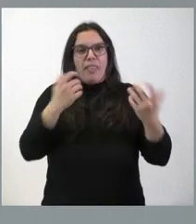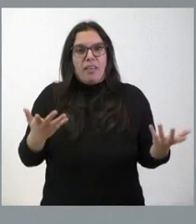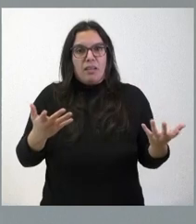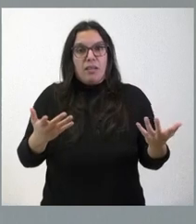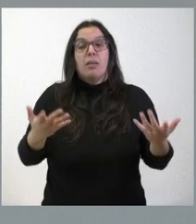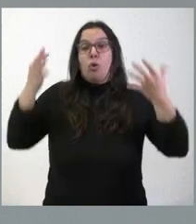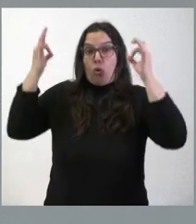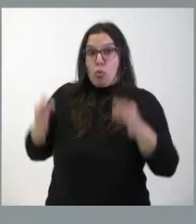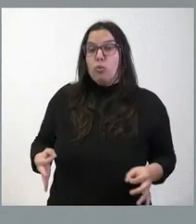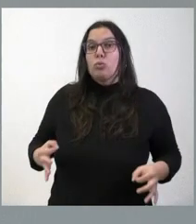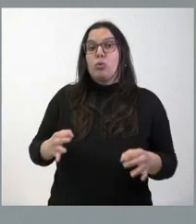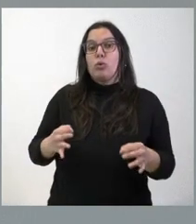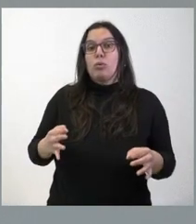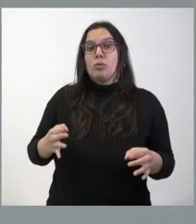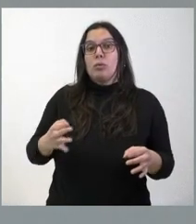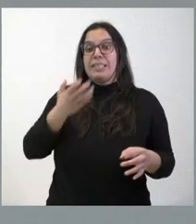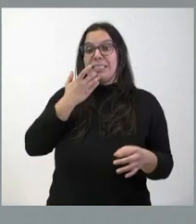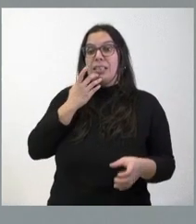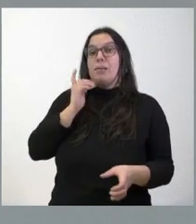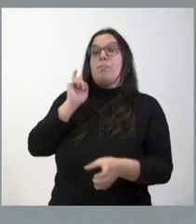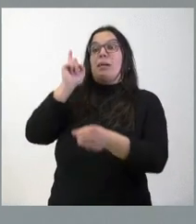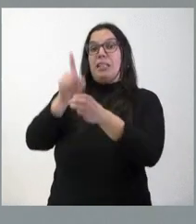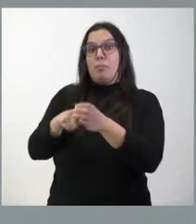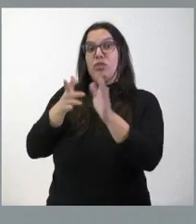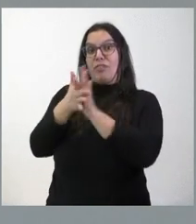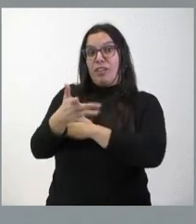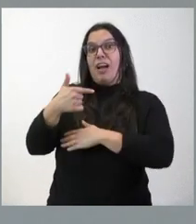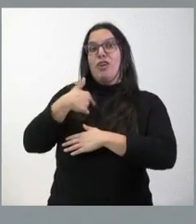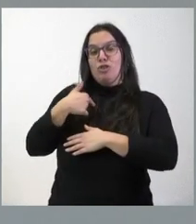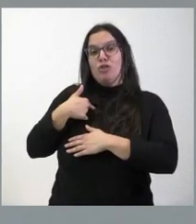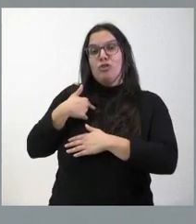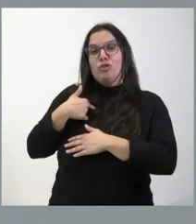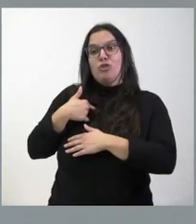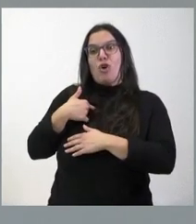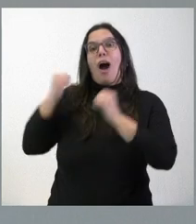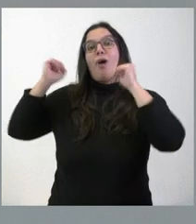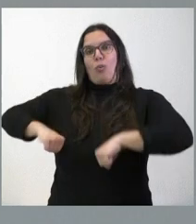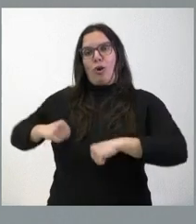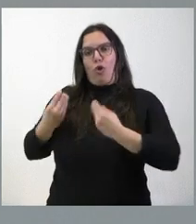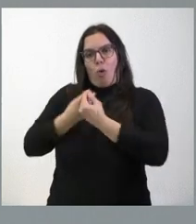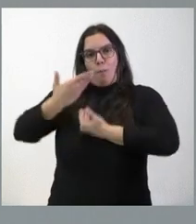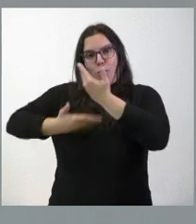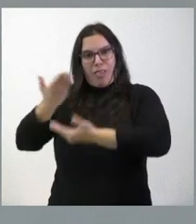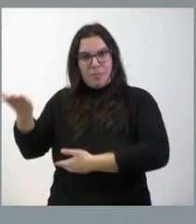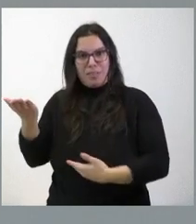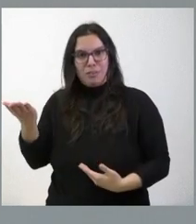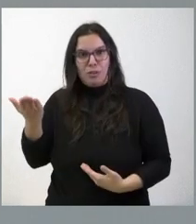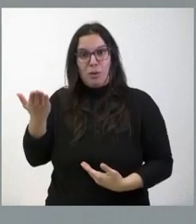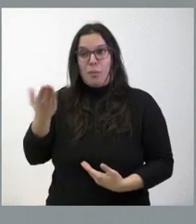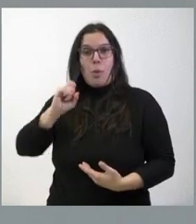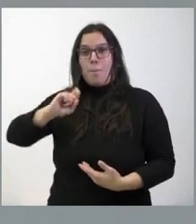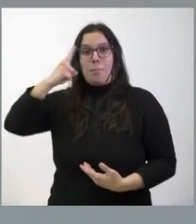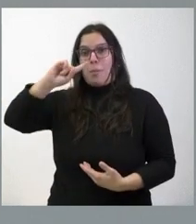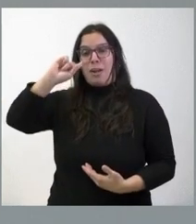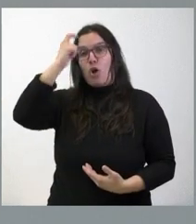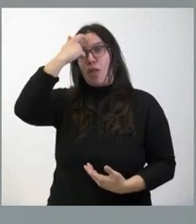Precisamente, el error sería dar cobertura a un procedimiento cuyo objetivo último es partir de la equivocación de que